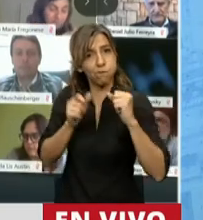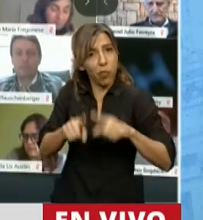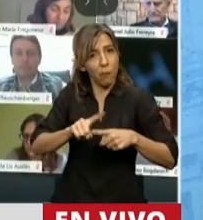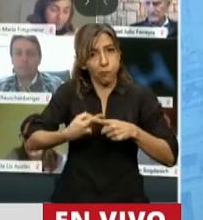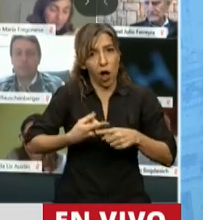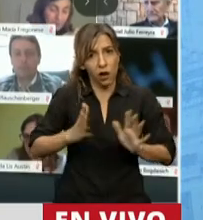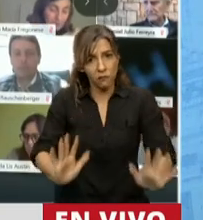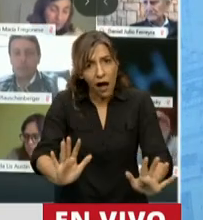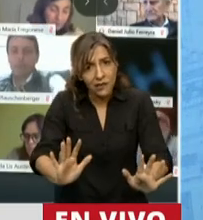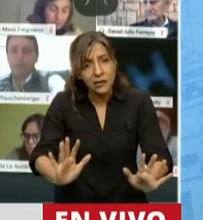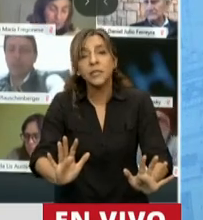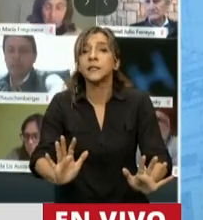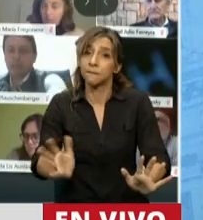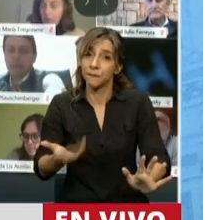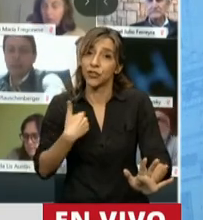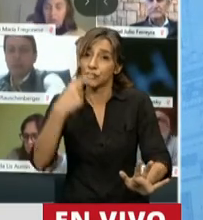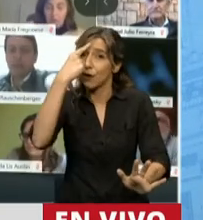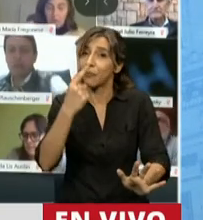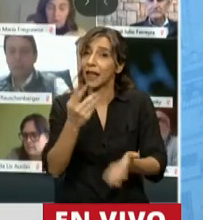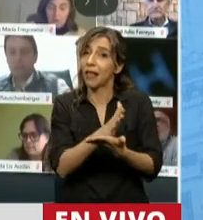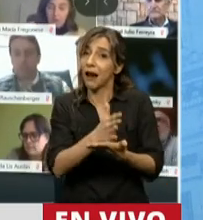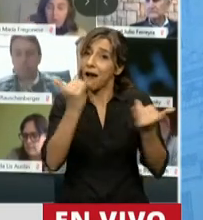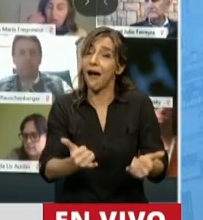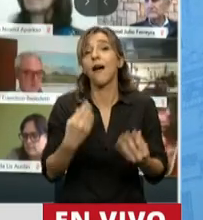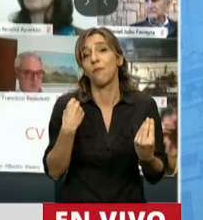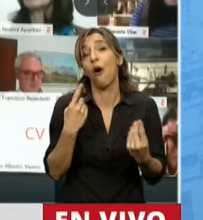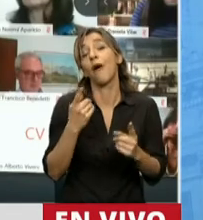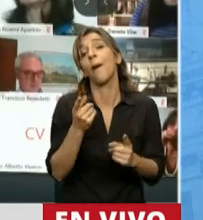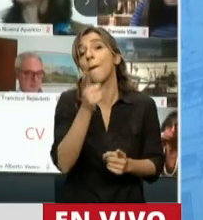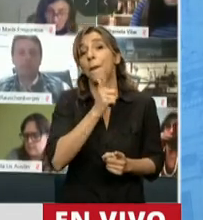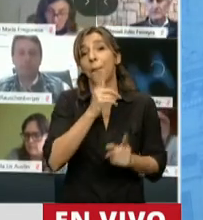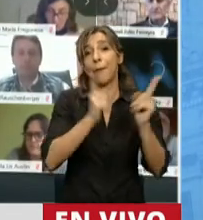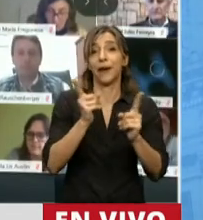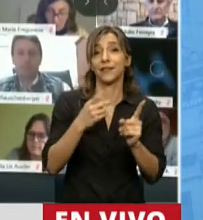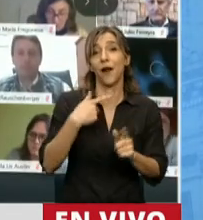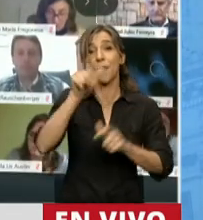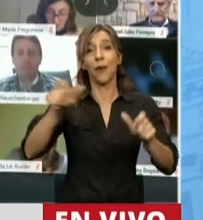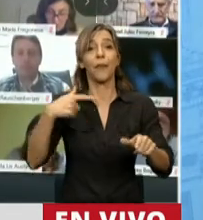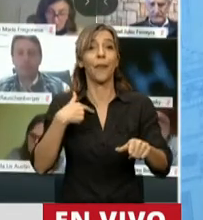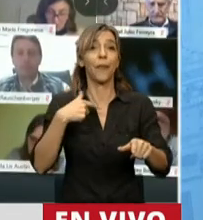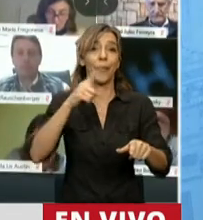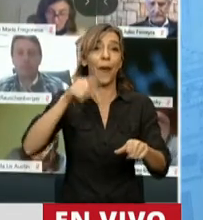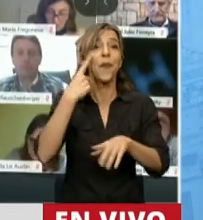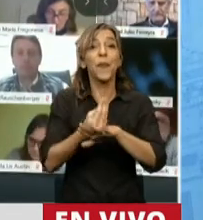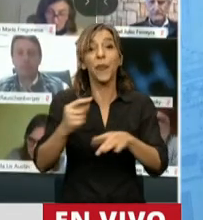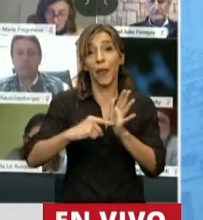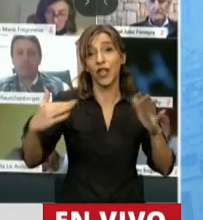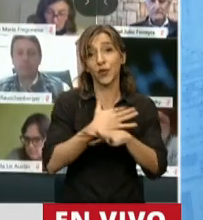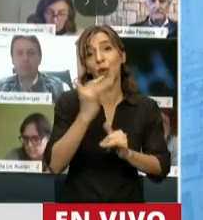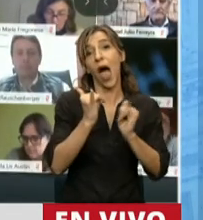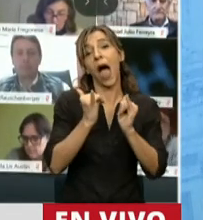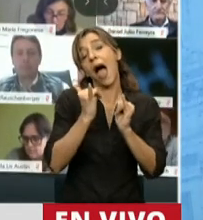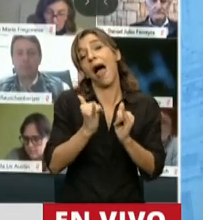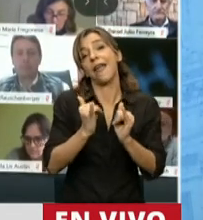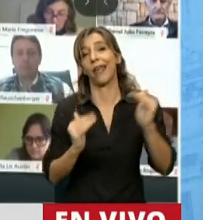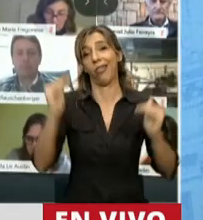porque evidentemente hay ciudadanos y ciudadanas de primera en la Ciudad de Buenos Aires, hay ciudadanos y ciudadanas de segunda lamentablemente en la Ciudad de